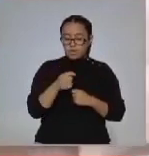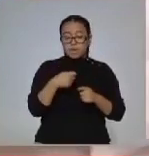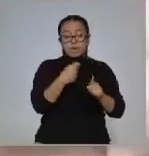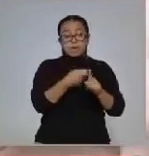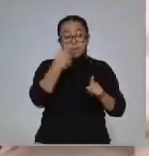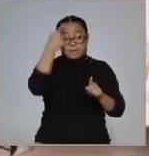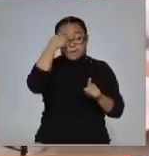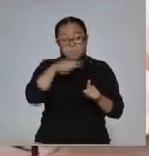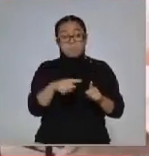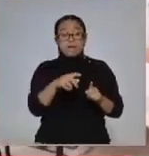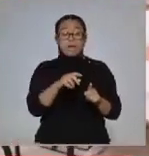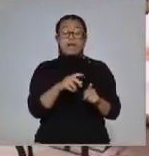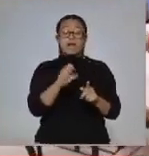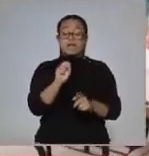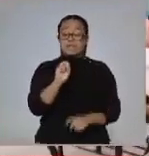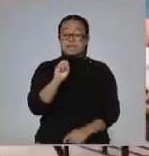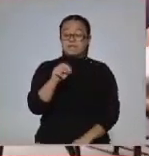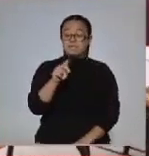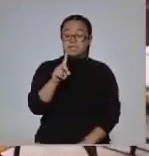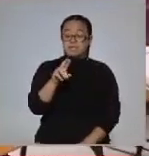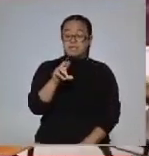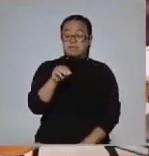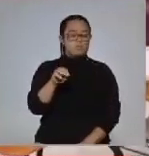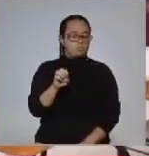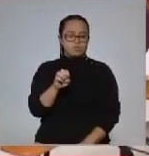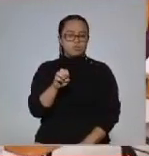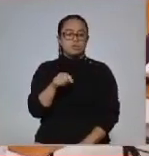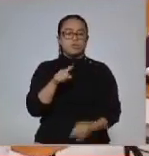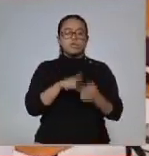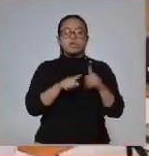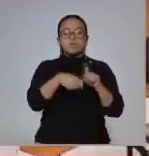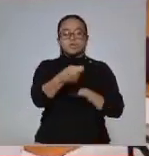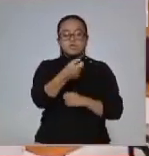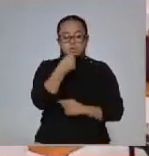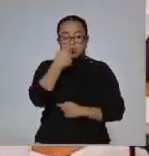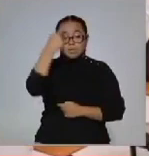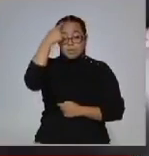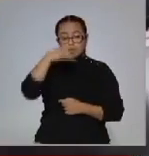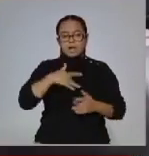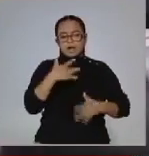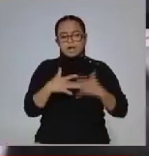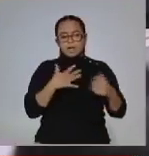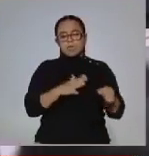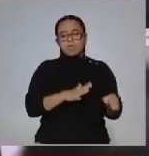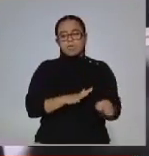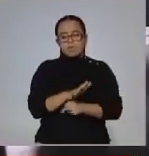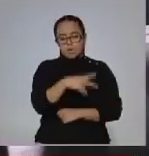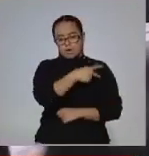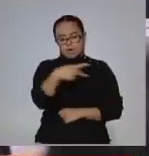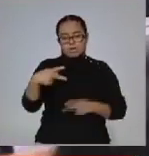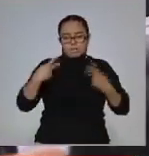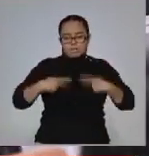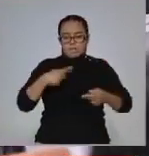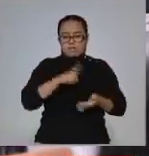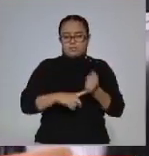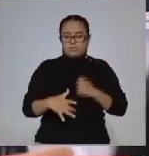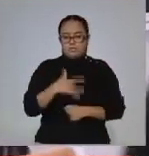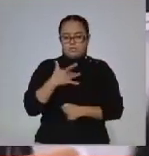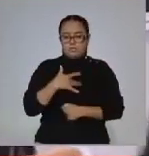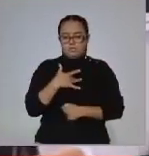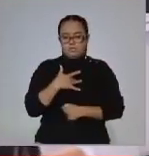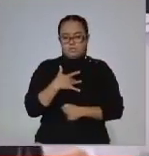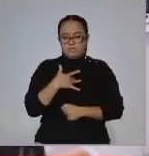síndromes, sino que la medicina homeopática prescribe para síndromes y síntomas que presentan los pacientes.